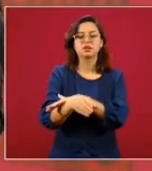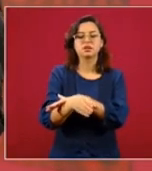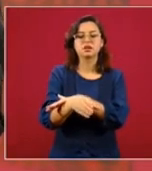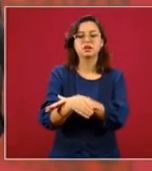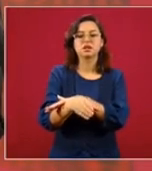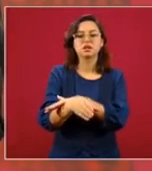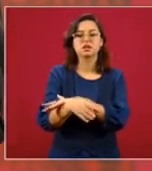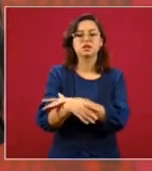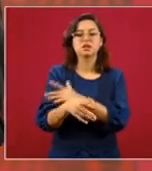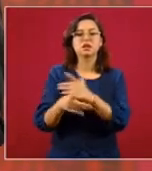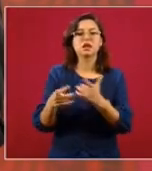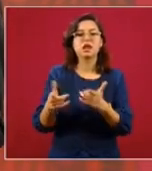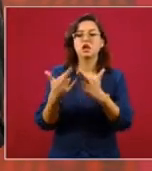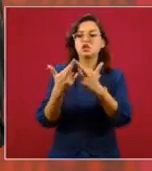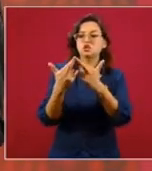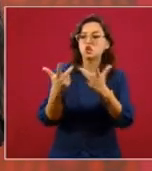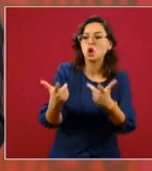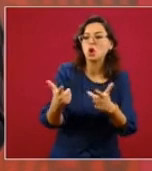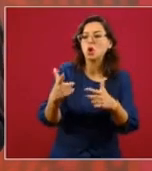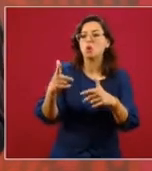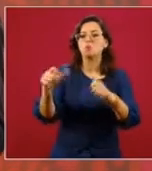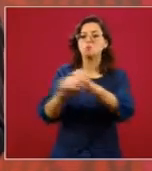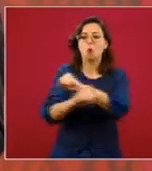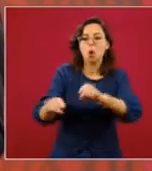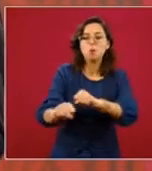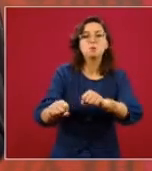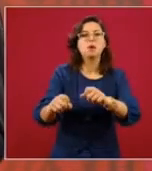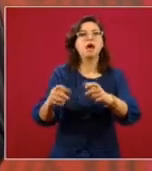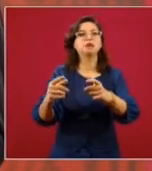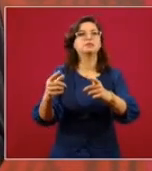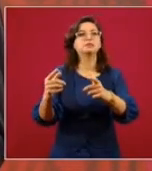sobre sabotajes, sobre bombas.